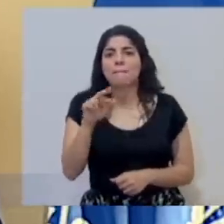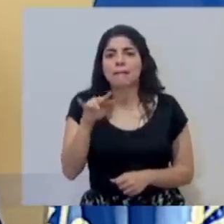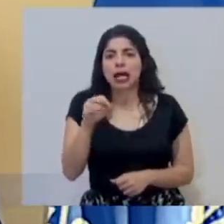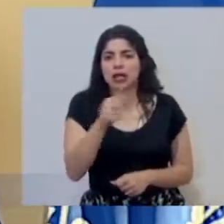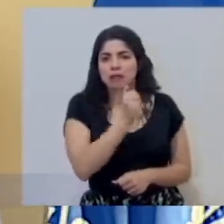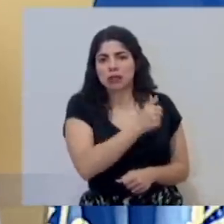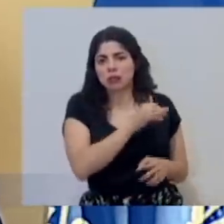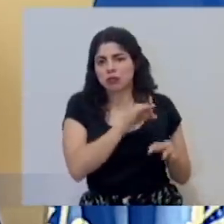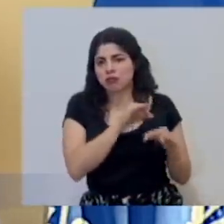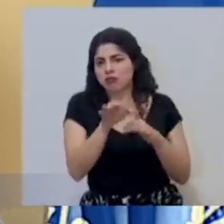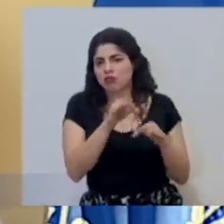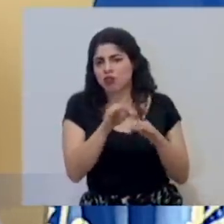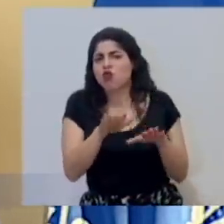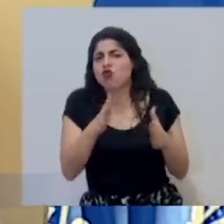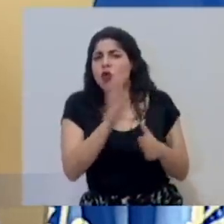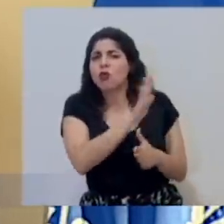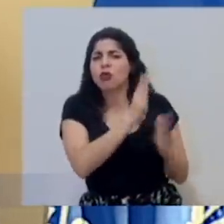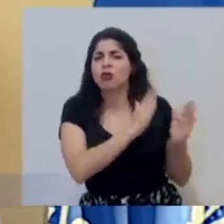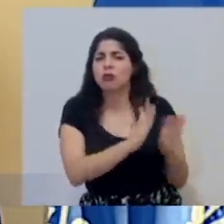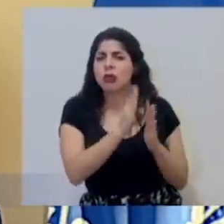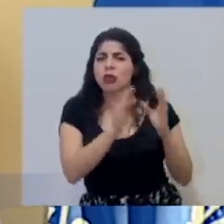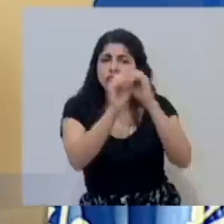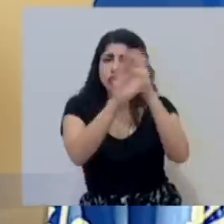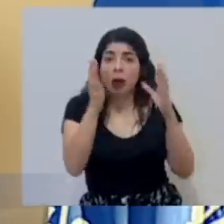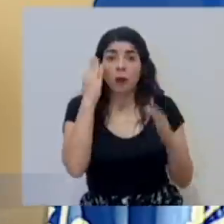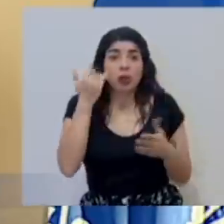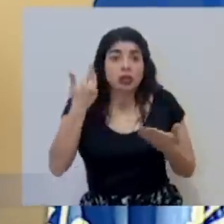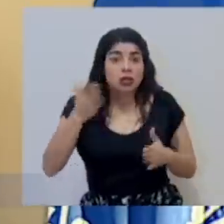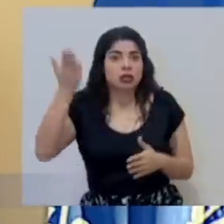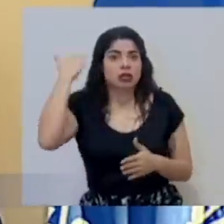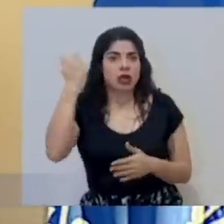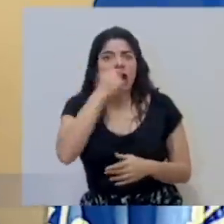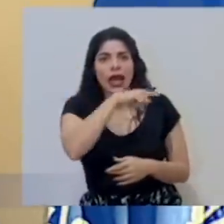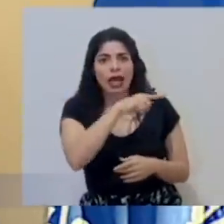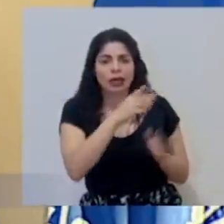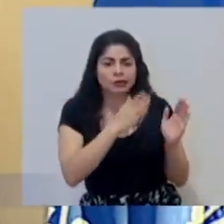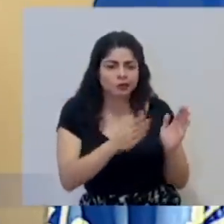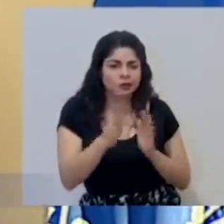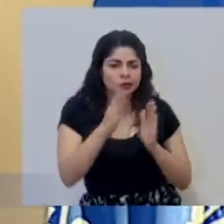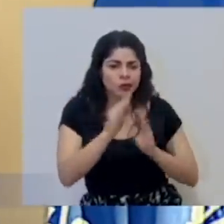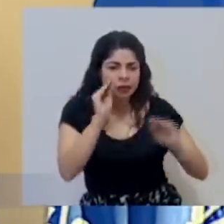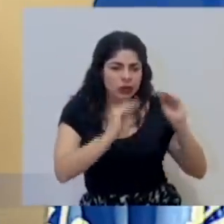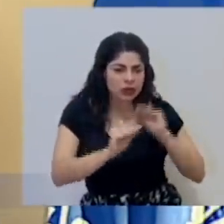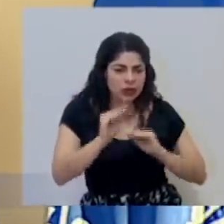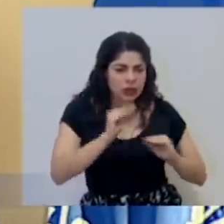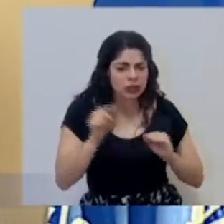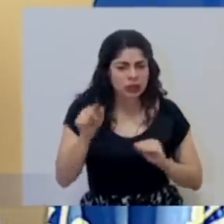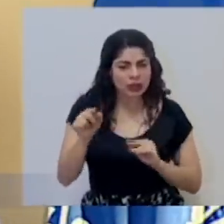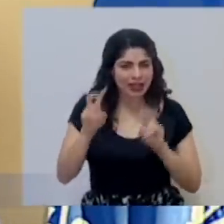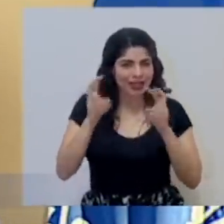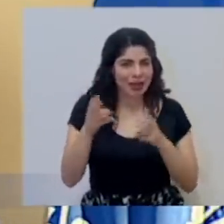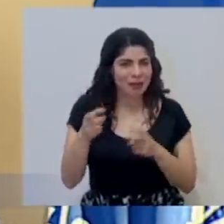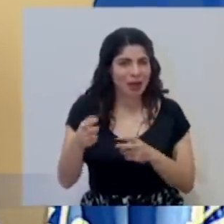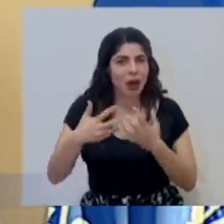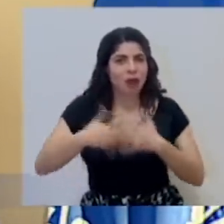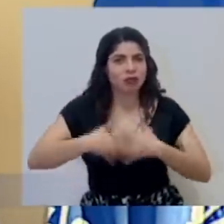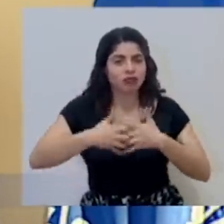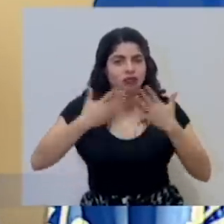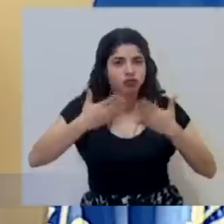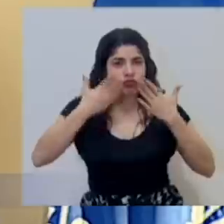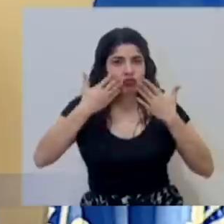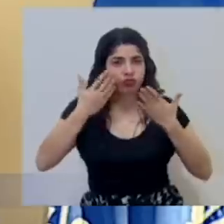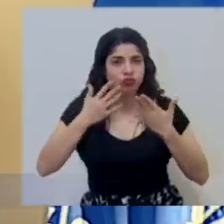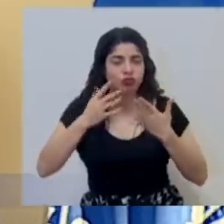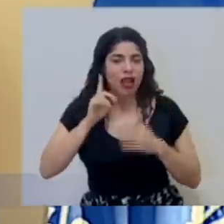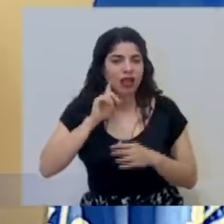Ruiz que él pudiera referirse un poco a cómo ellos visualizan, cómo lo han venido viendo, porque igual ellos han venido ya manejando este asunto de los ventiladores